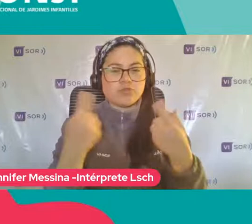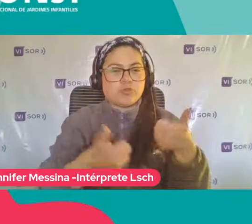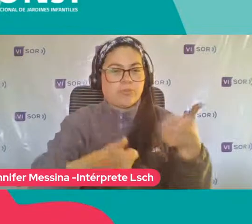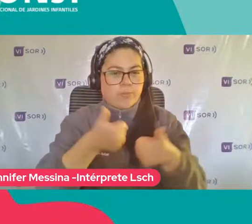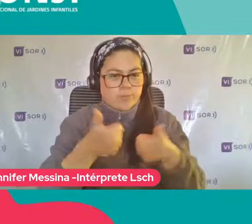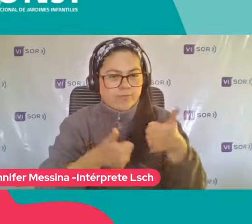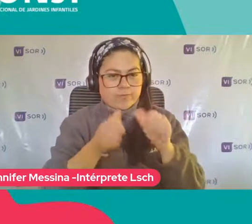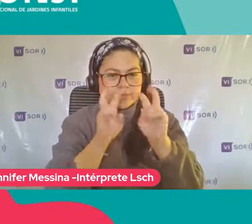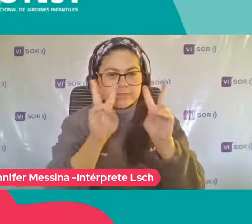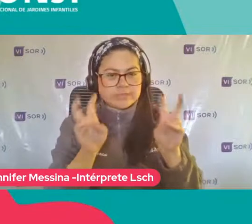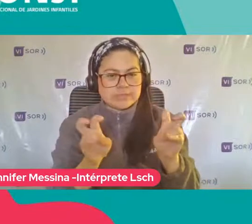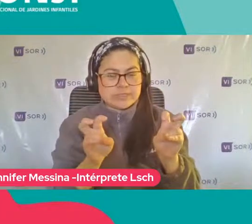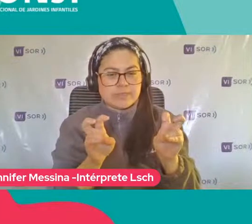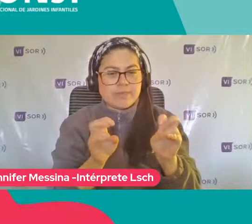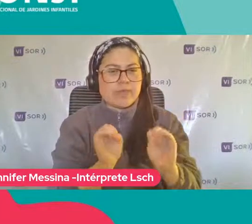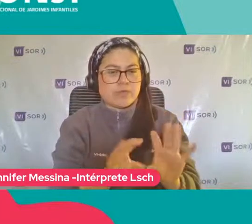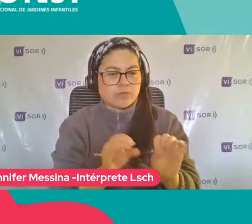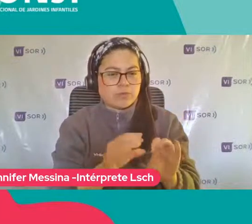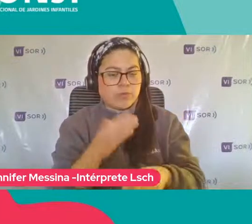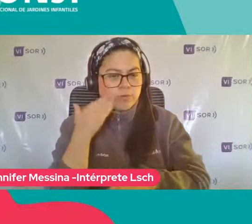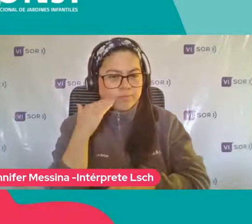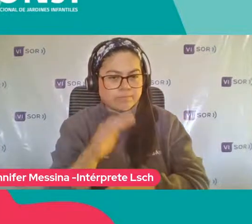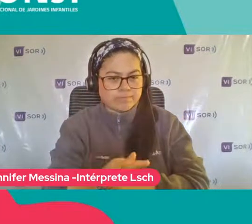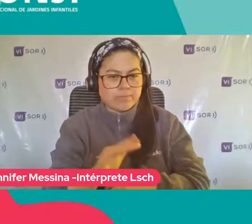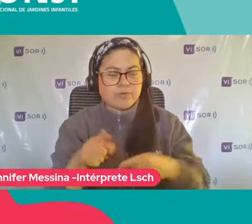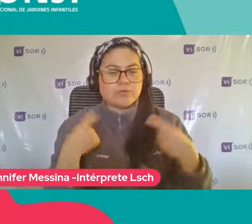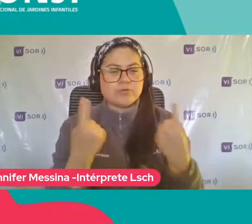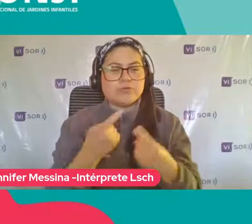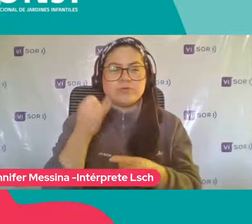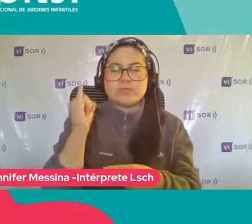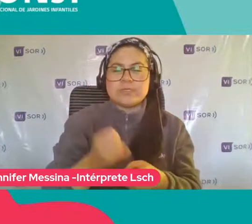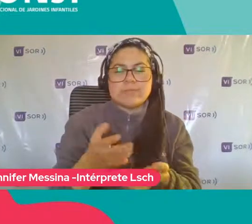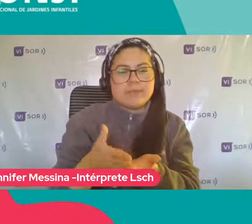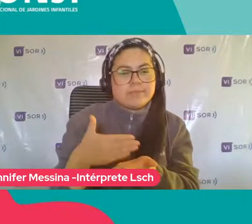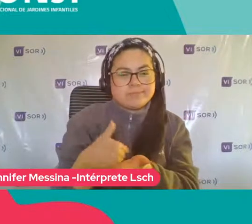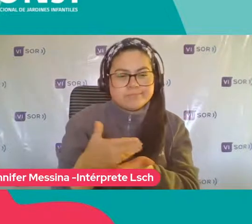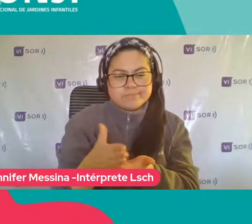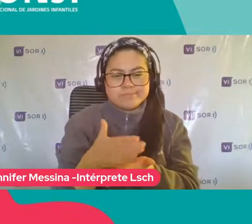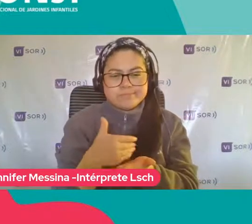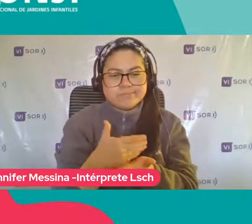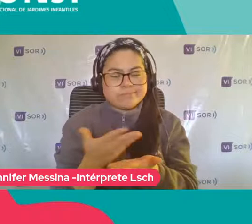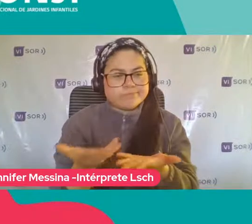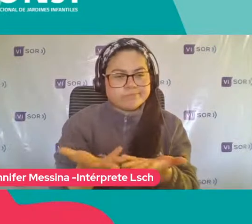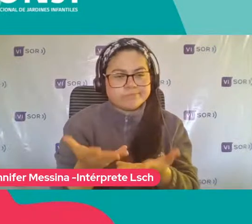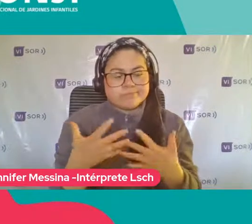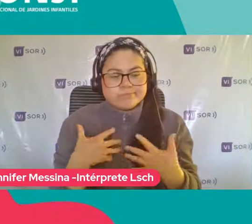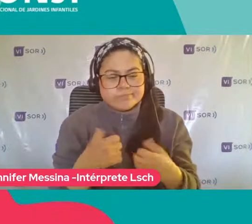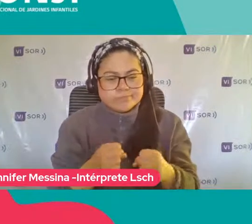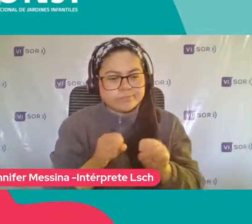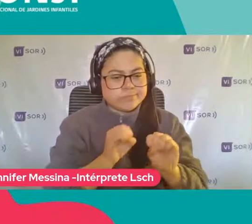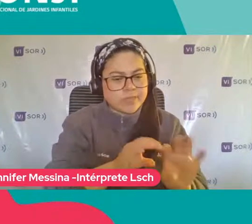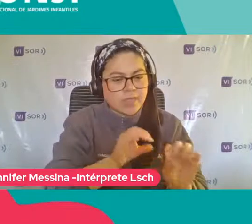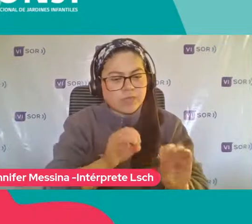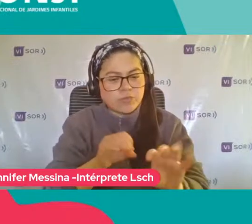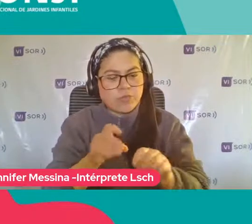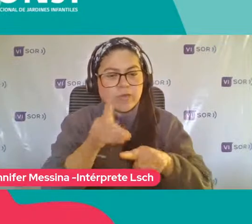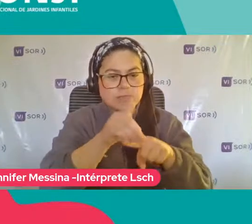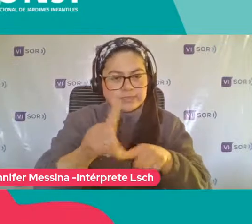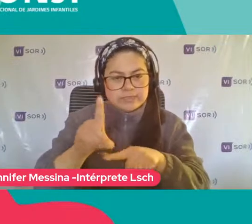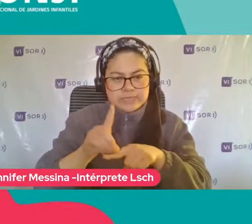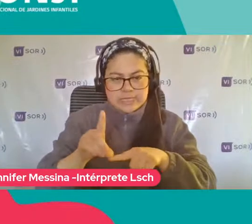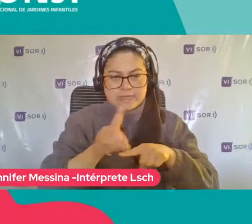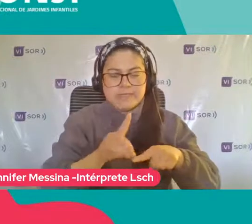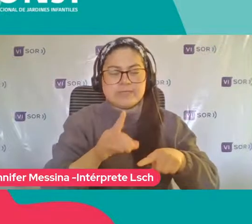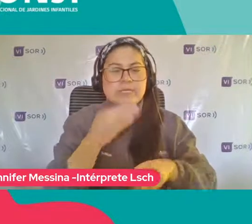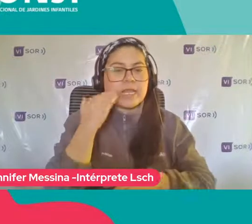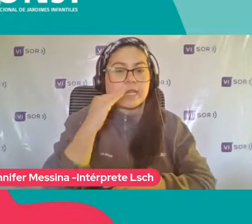infantil Tenemos que ir siempre preparándonos Y también estar dispuestas a poder educar en diversidad Nuestros niños con